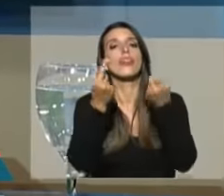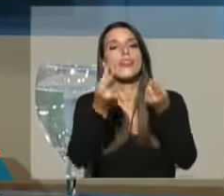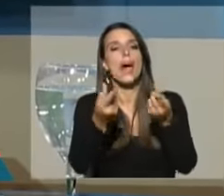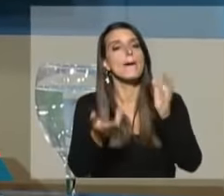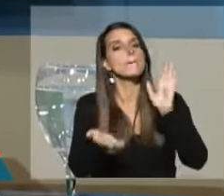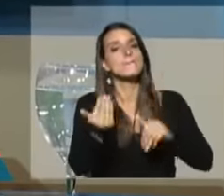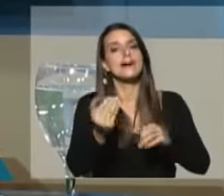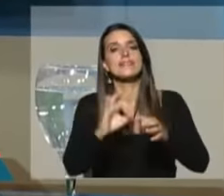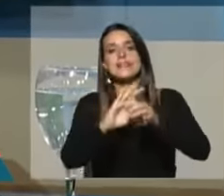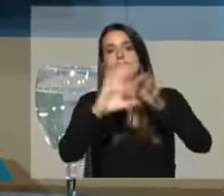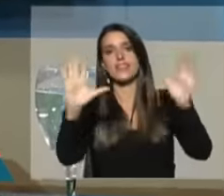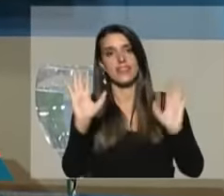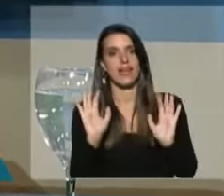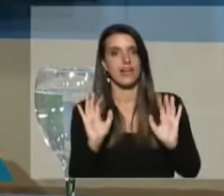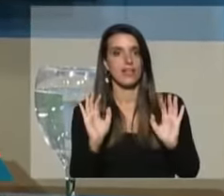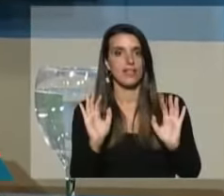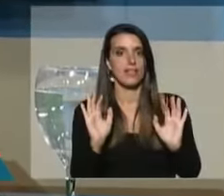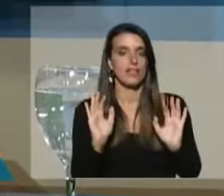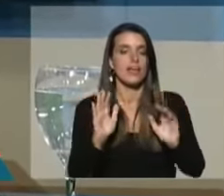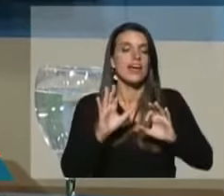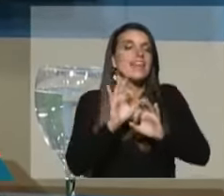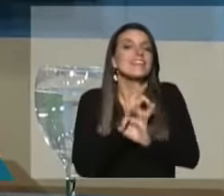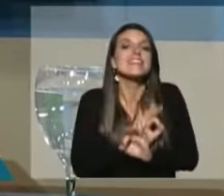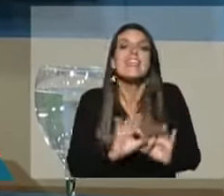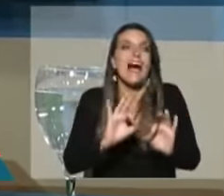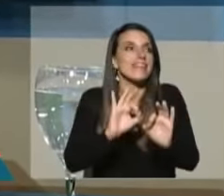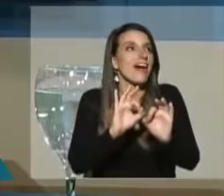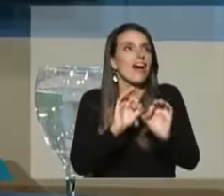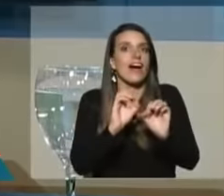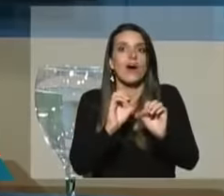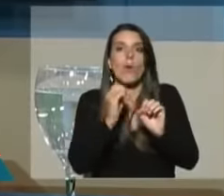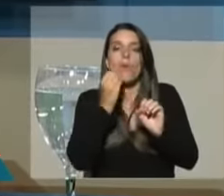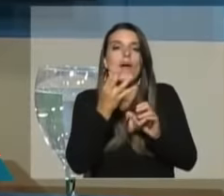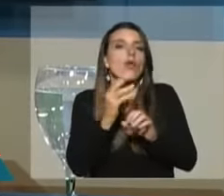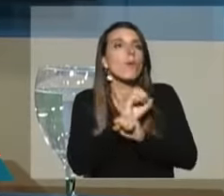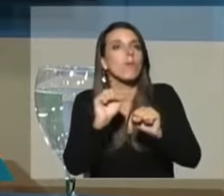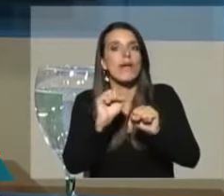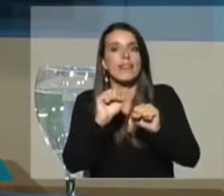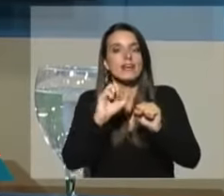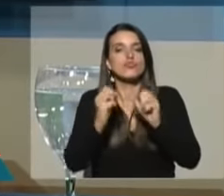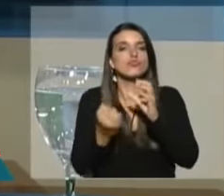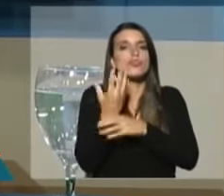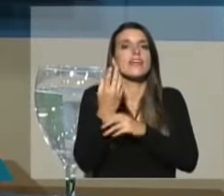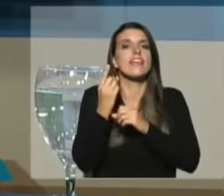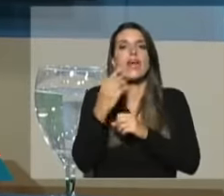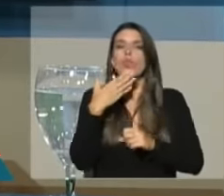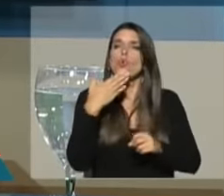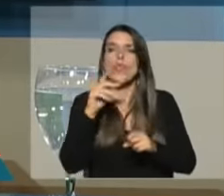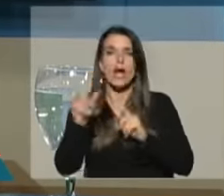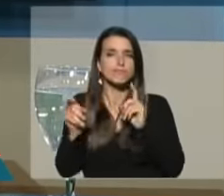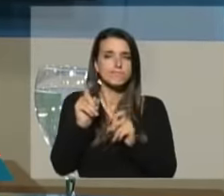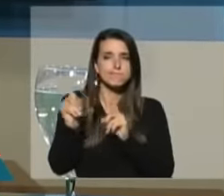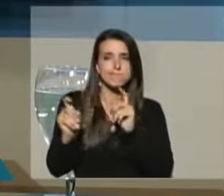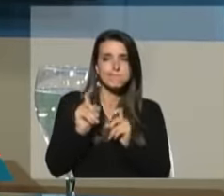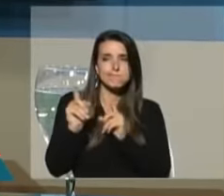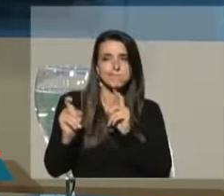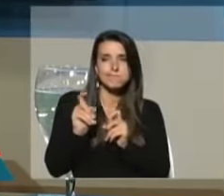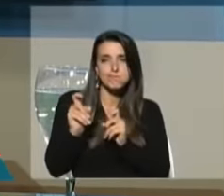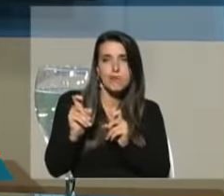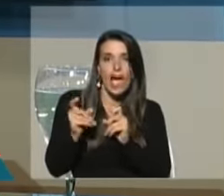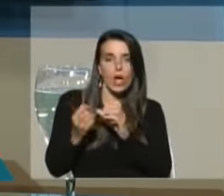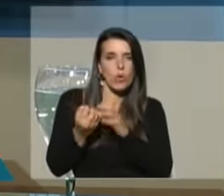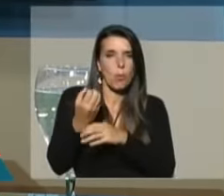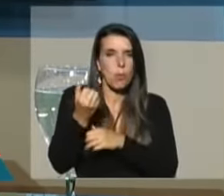absoluta de las libertades nada bueno se construye desde la permanente sospecha nada